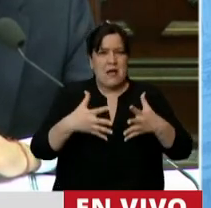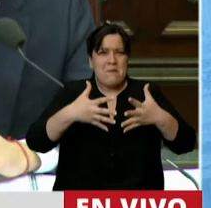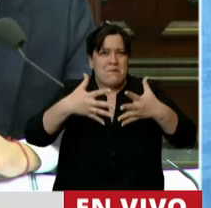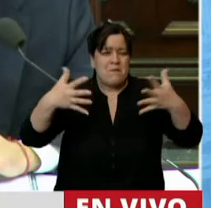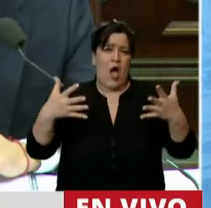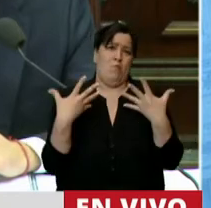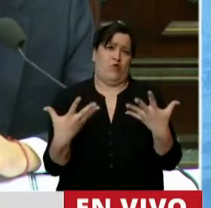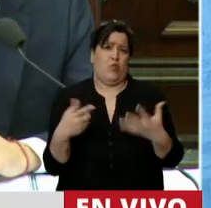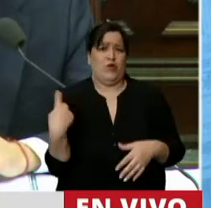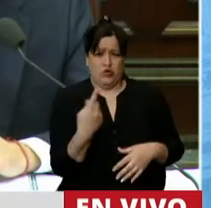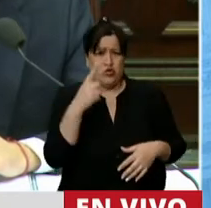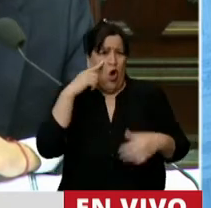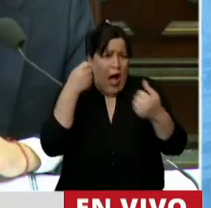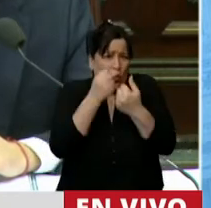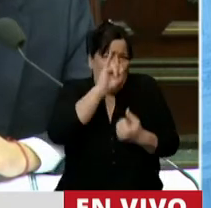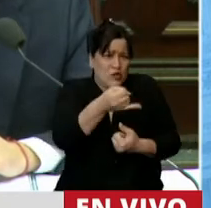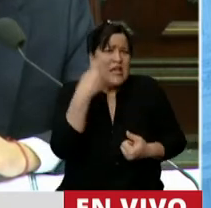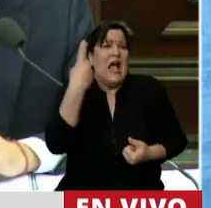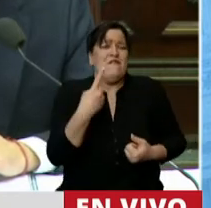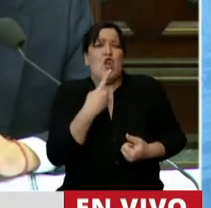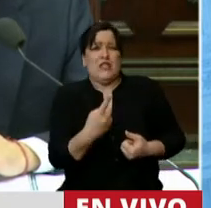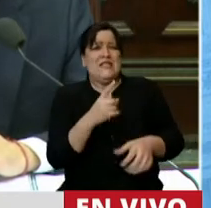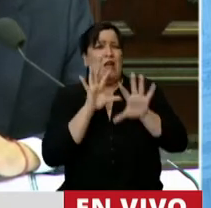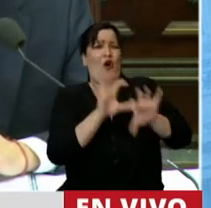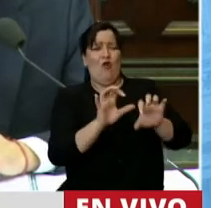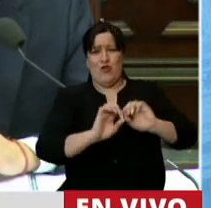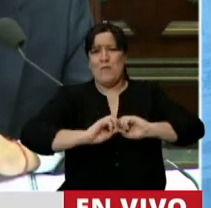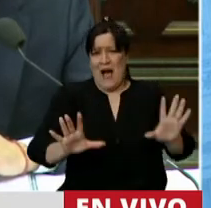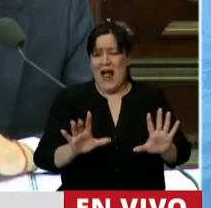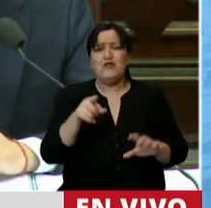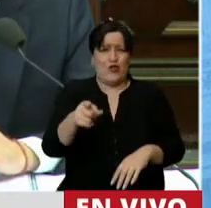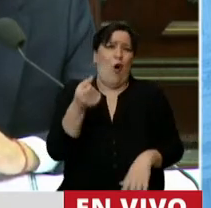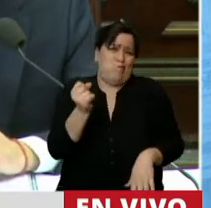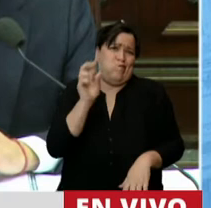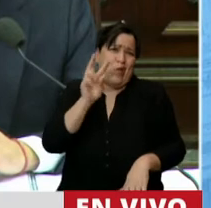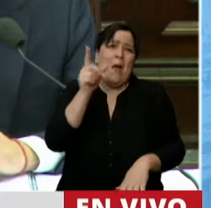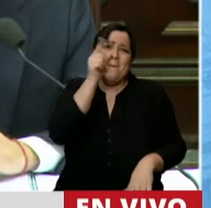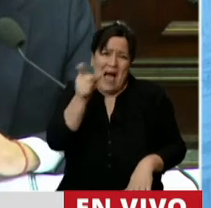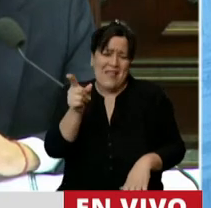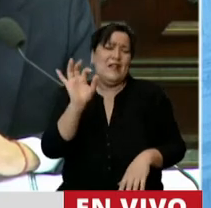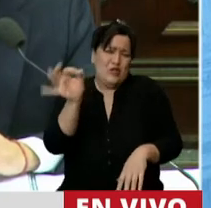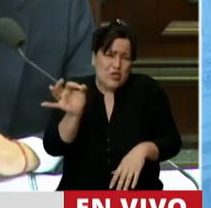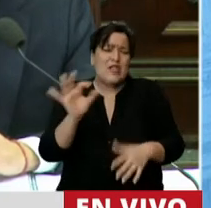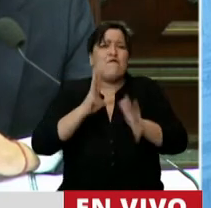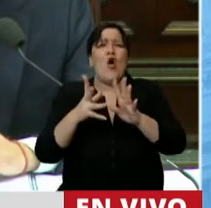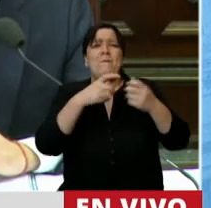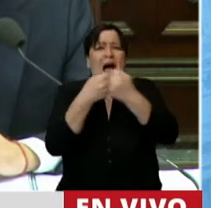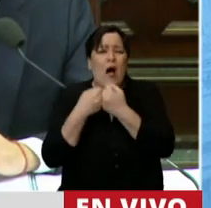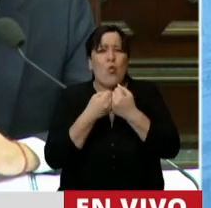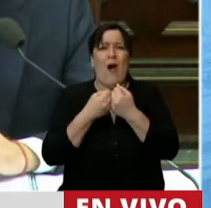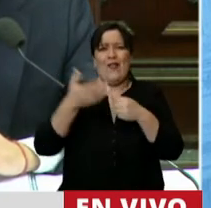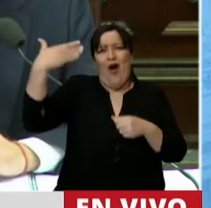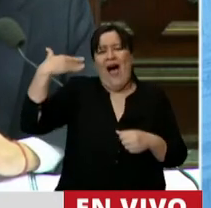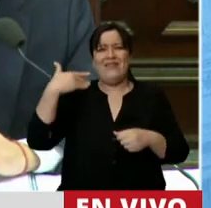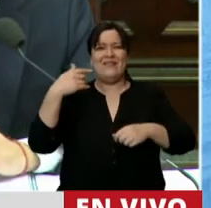Por supuesto que coincido con él. Porque lo vi a su padre y supe lo que eran los acuerdos. Y cómo se hacían en